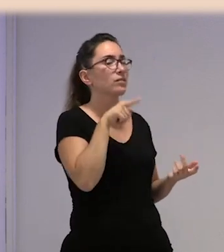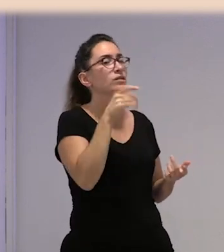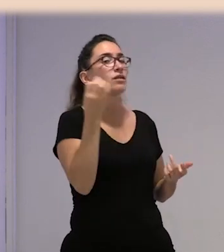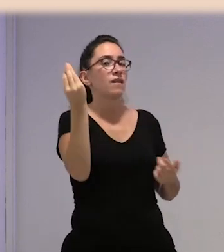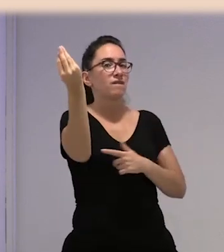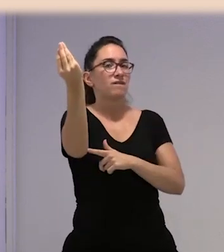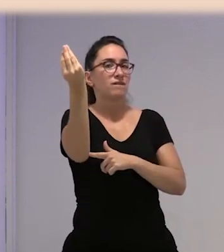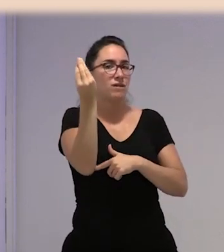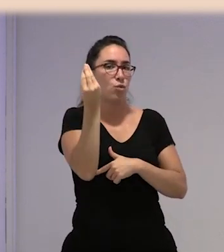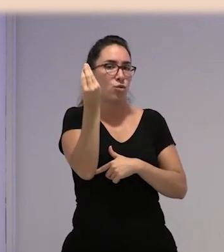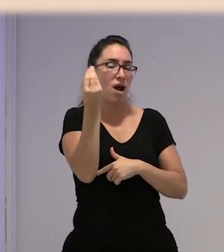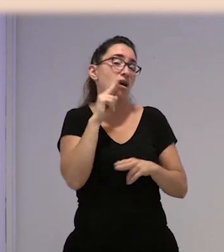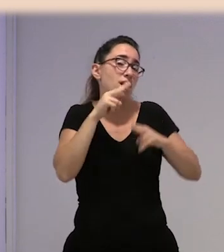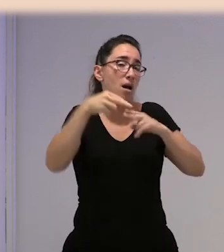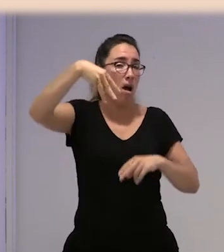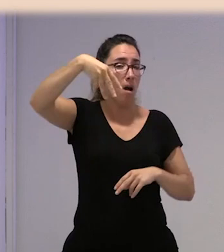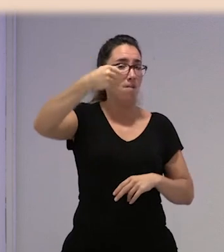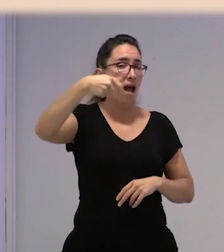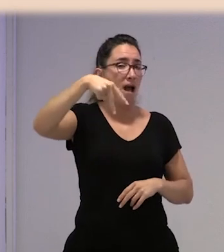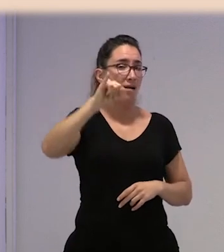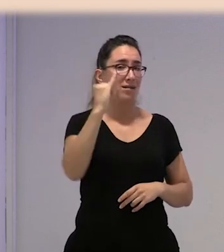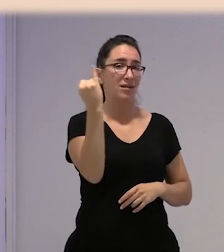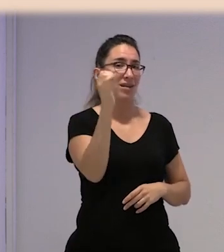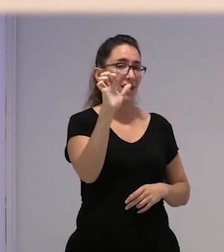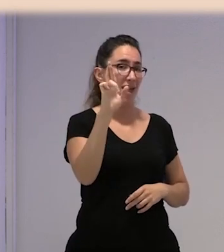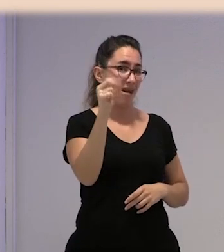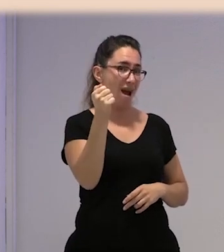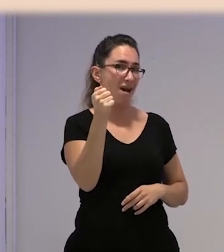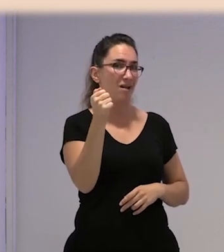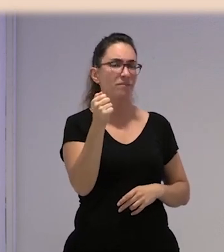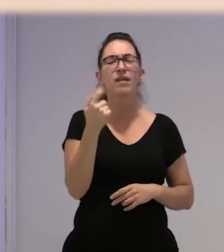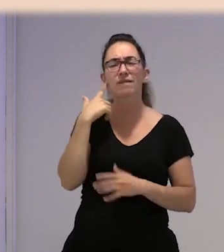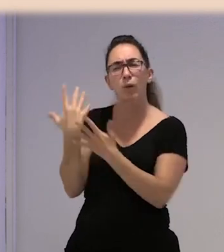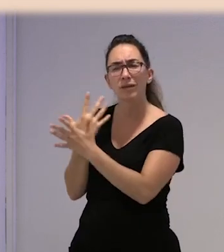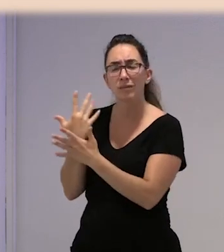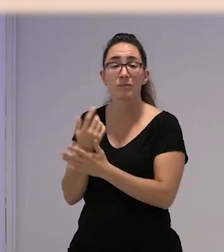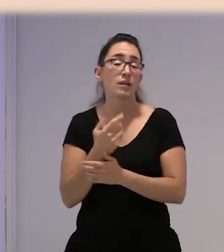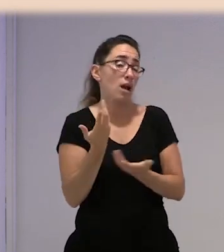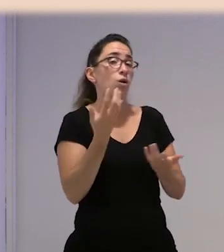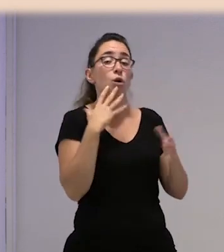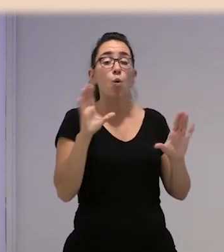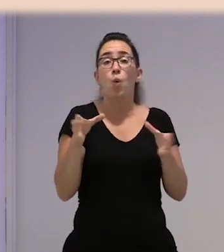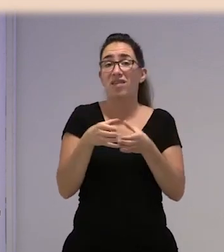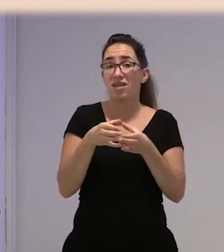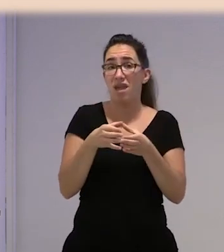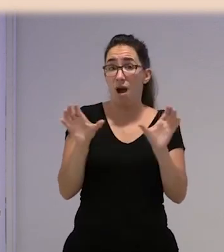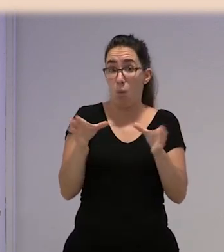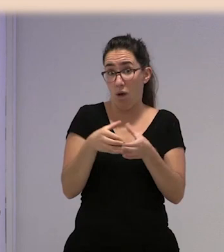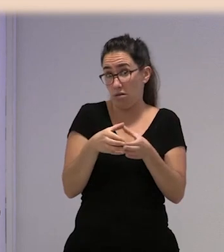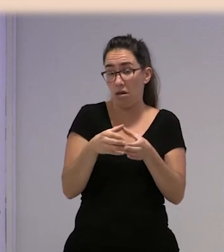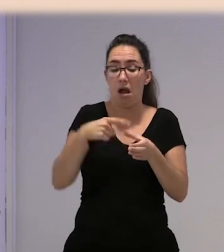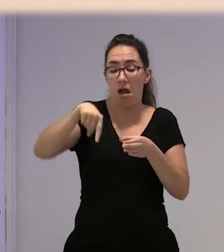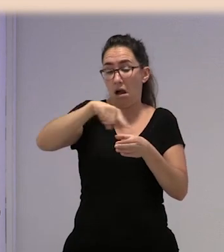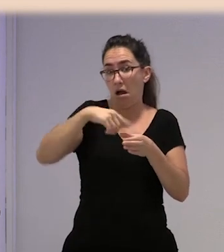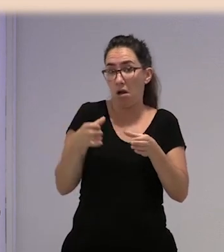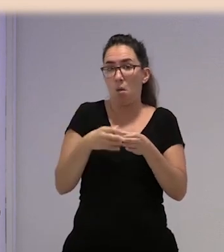también, ¿no? De la manijera, manijero y la listera, ¿no? Que normalmente, claro, las cuadrillas la componen, pues puede